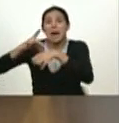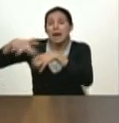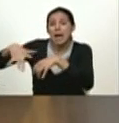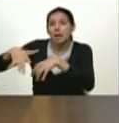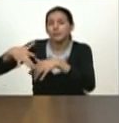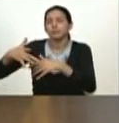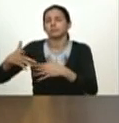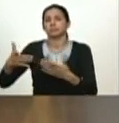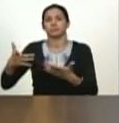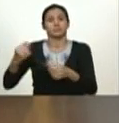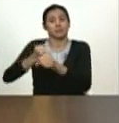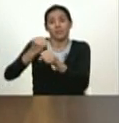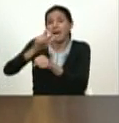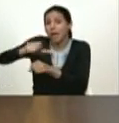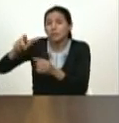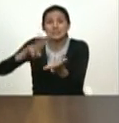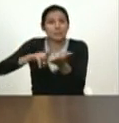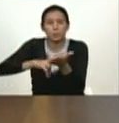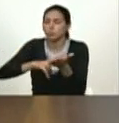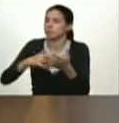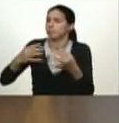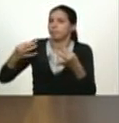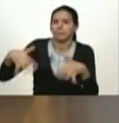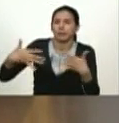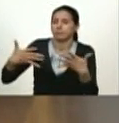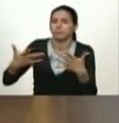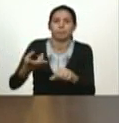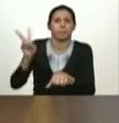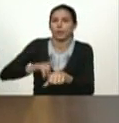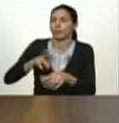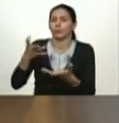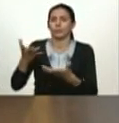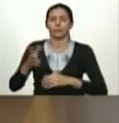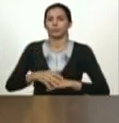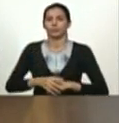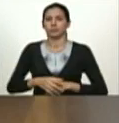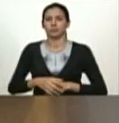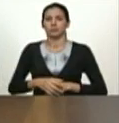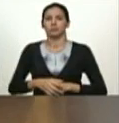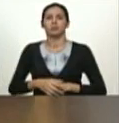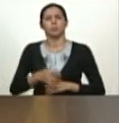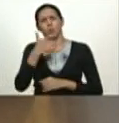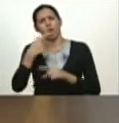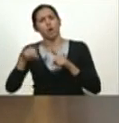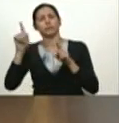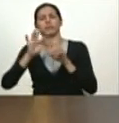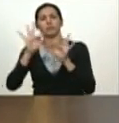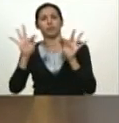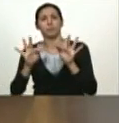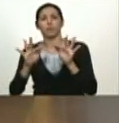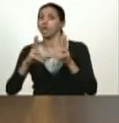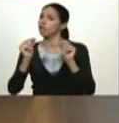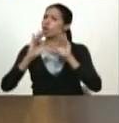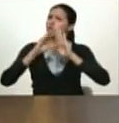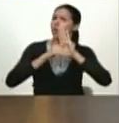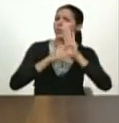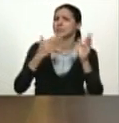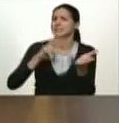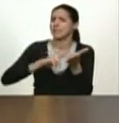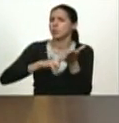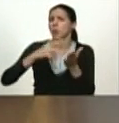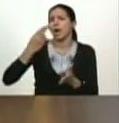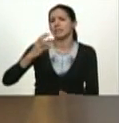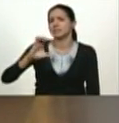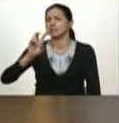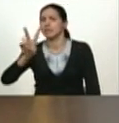de nuestros trabajadores yo le he dicho que se crea una fórmula para garantizarle a la gente que dejen la robadera con los HCM y